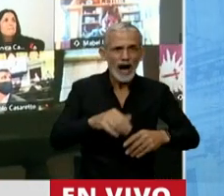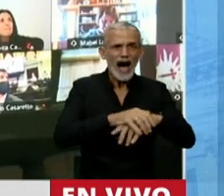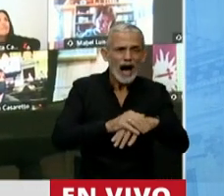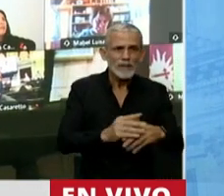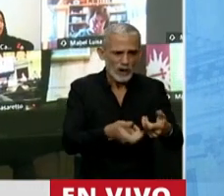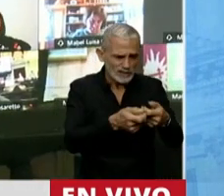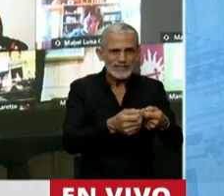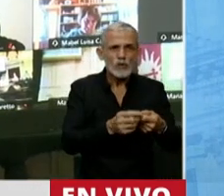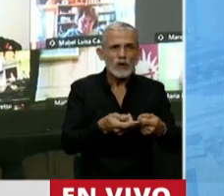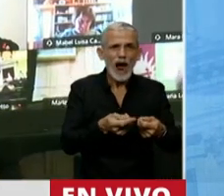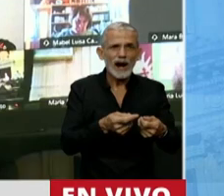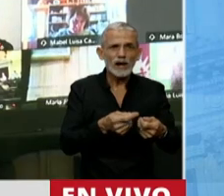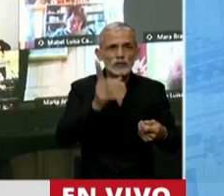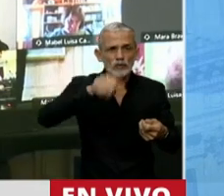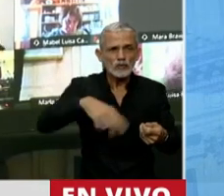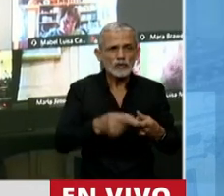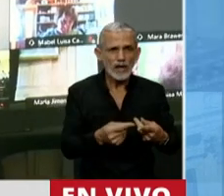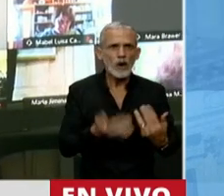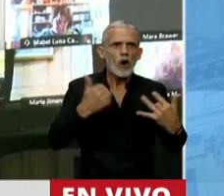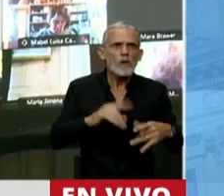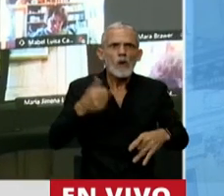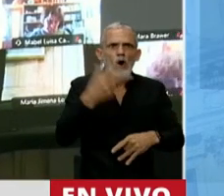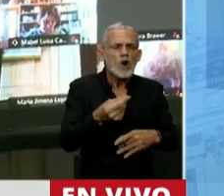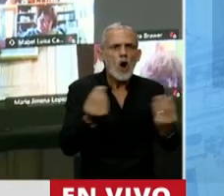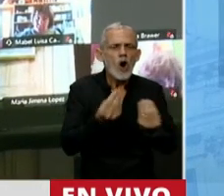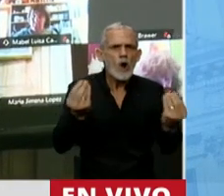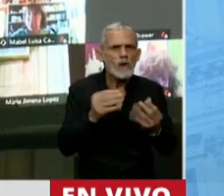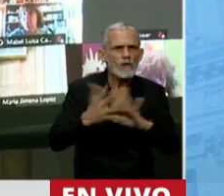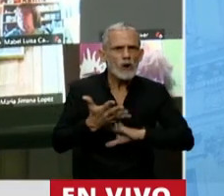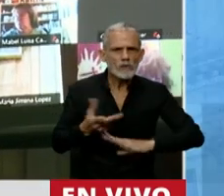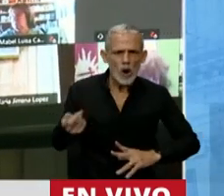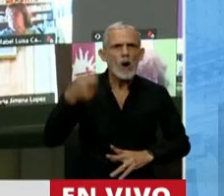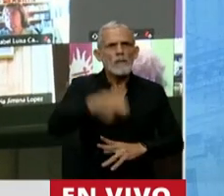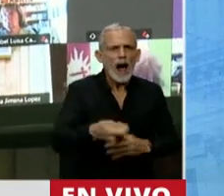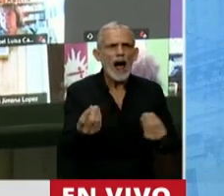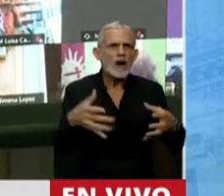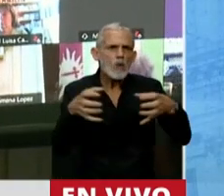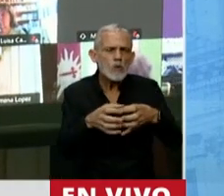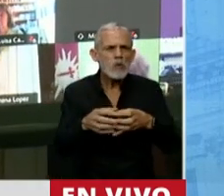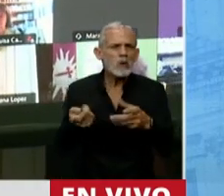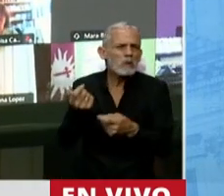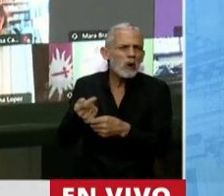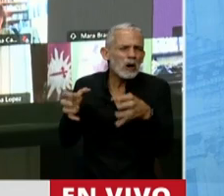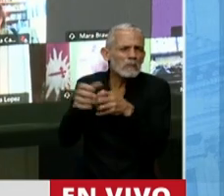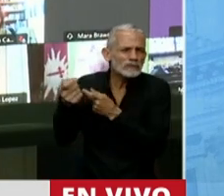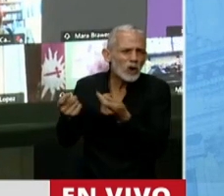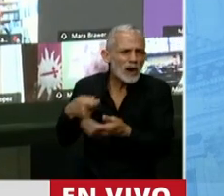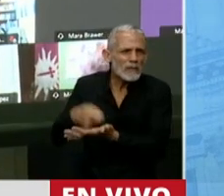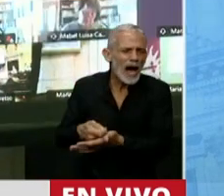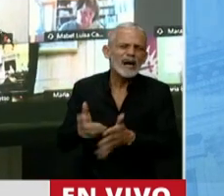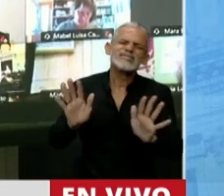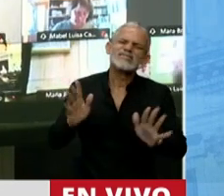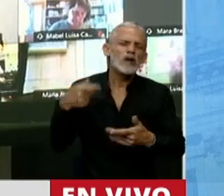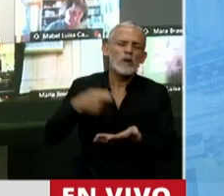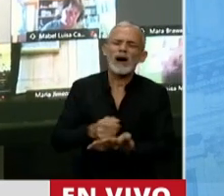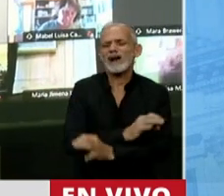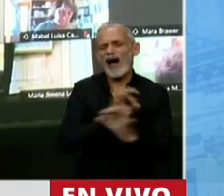celular salta pero del escritorio permanentemente. Juez, cómo te vas a oponer si van a pagar esto un grupito muy reducido no lo va